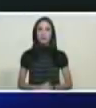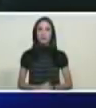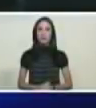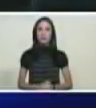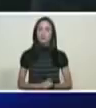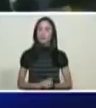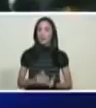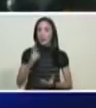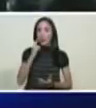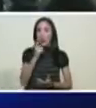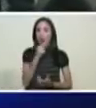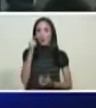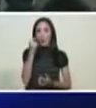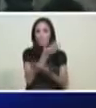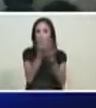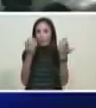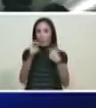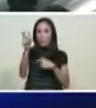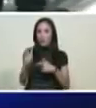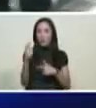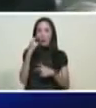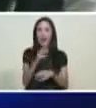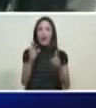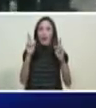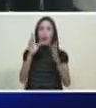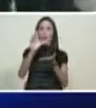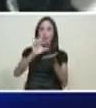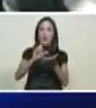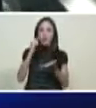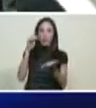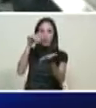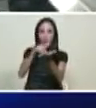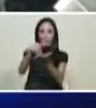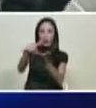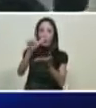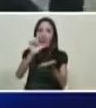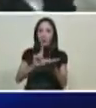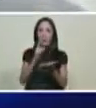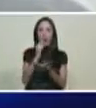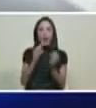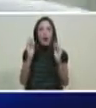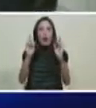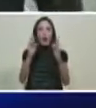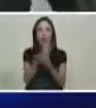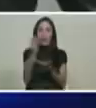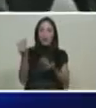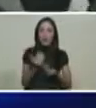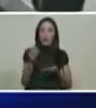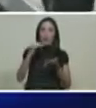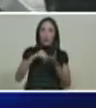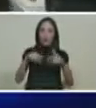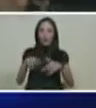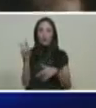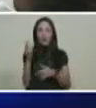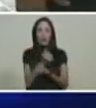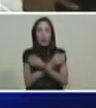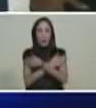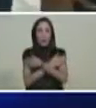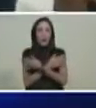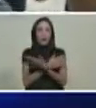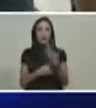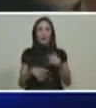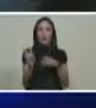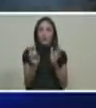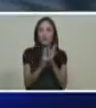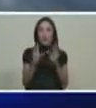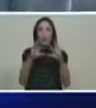añoraban volver a su terruño para recibir el abrazo de su amigo de su amiga de sus compañeros de sus vecinos de